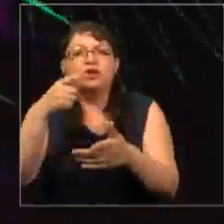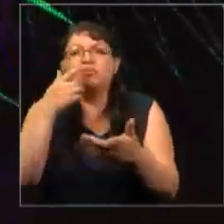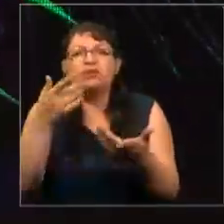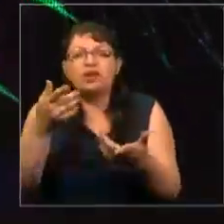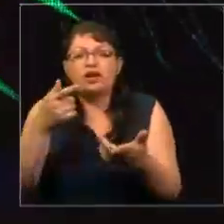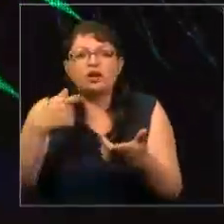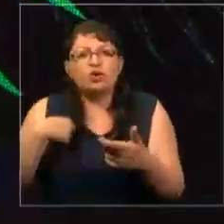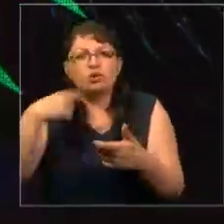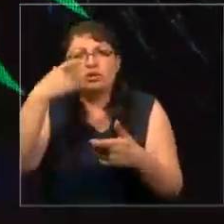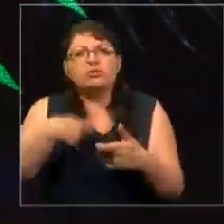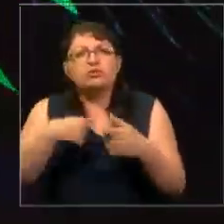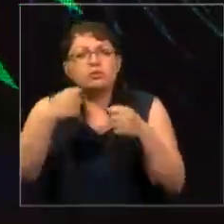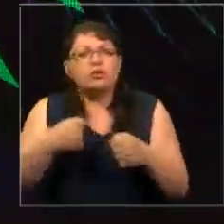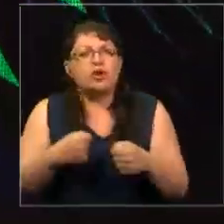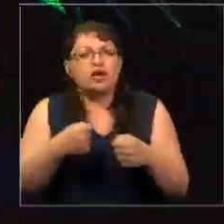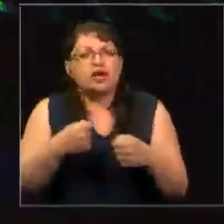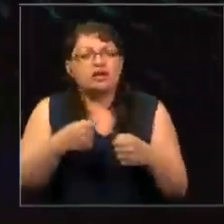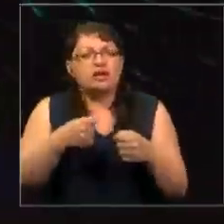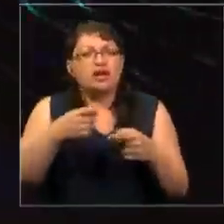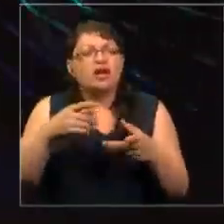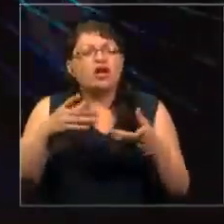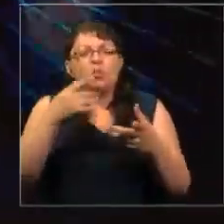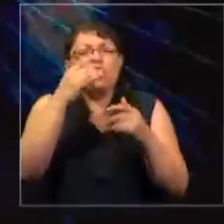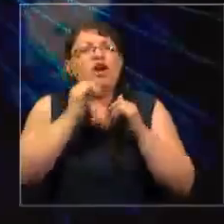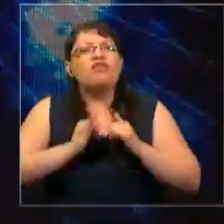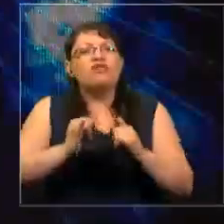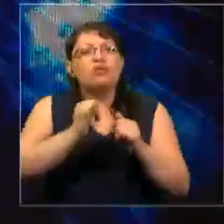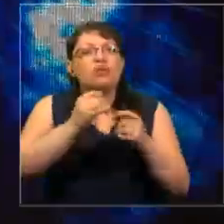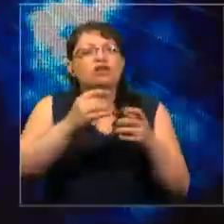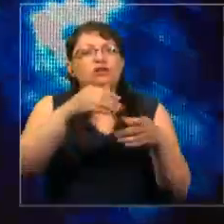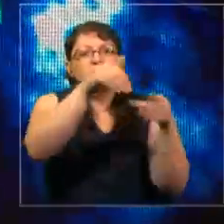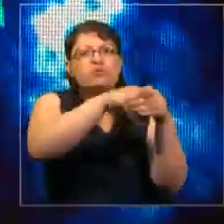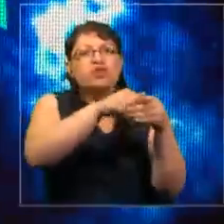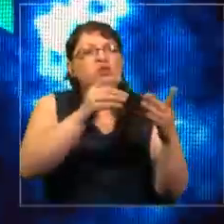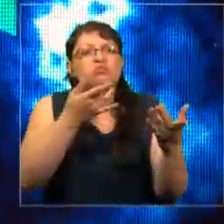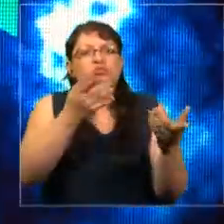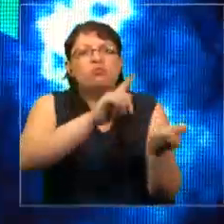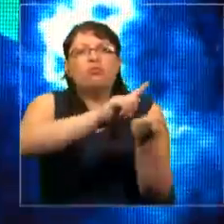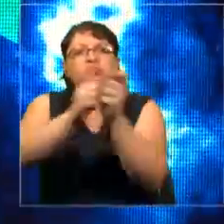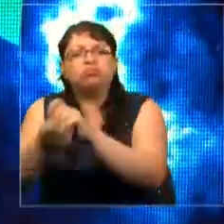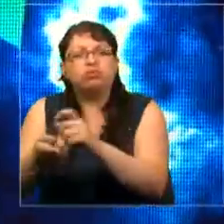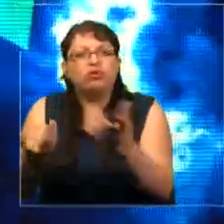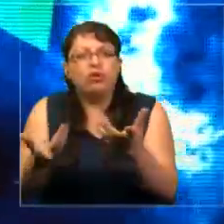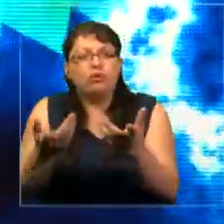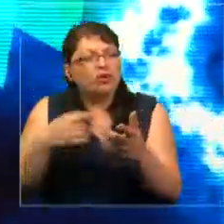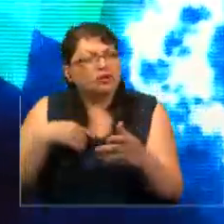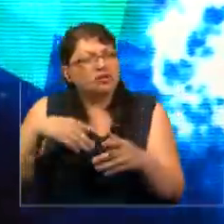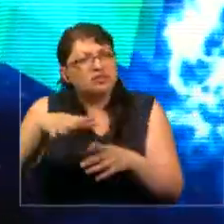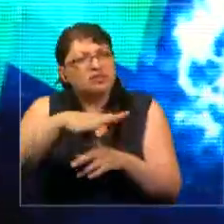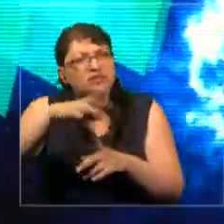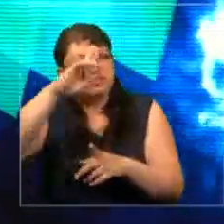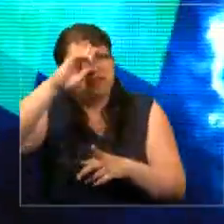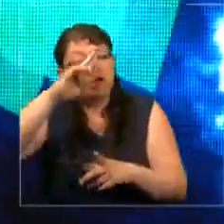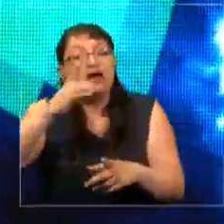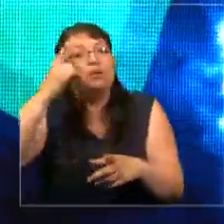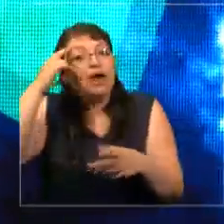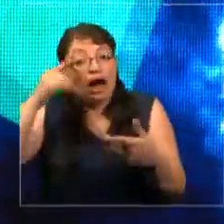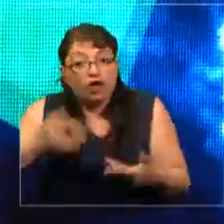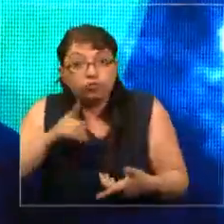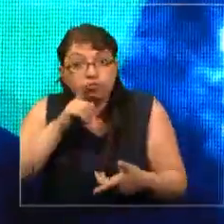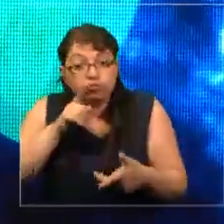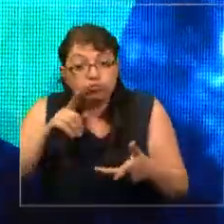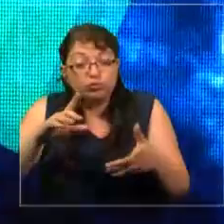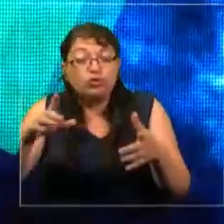votantes? Solo. Es una situación bizarra, pero hoy estamos en este mundo donde los datos